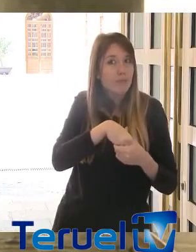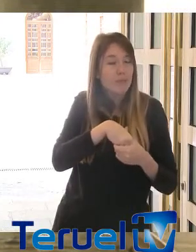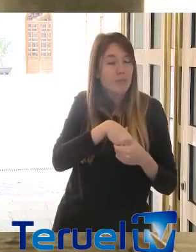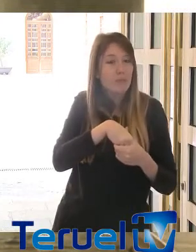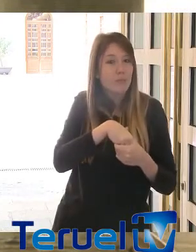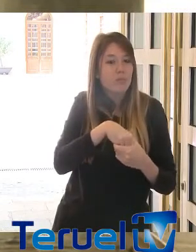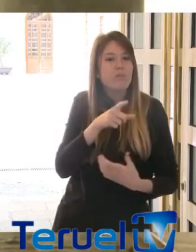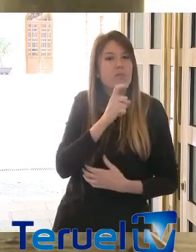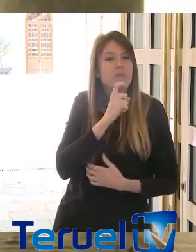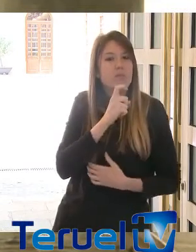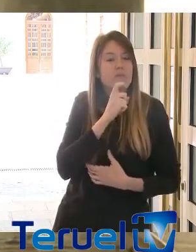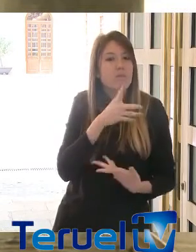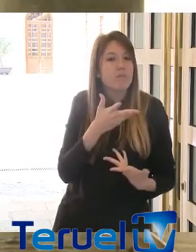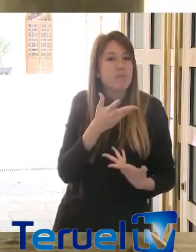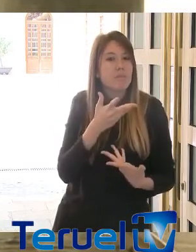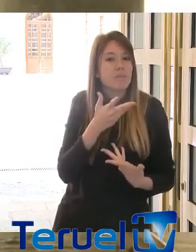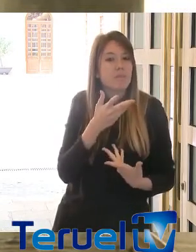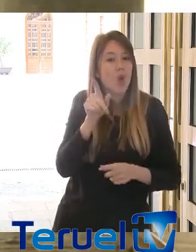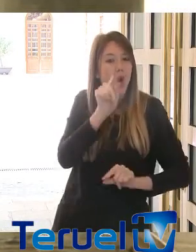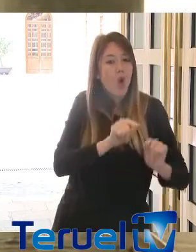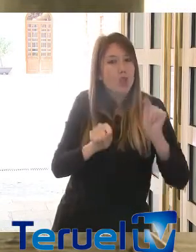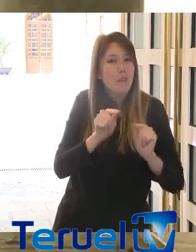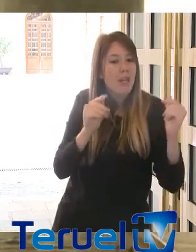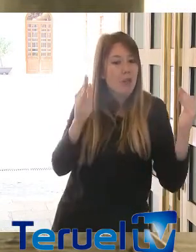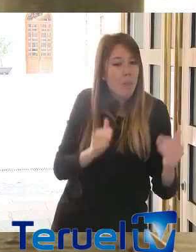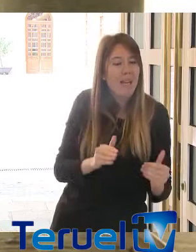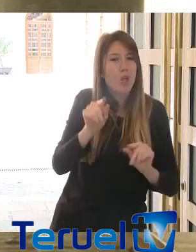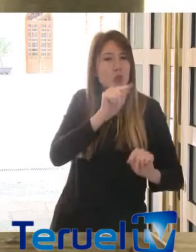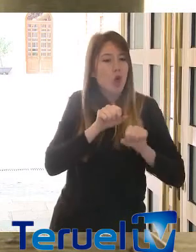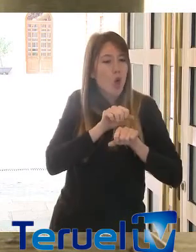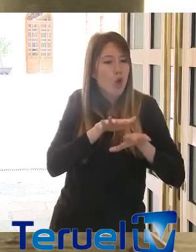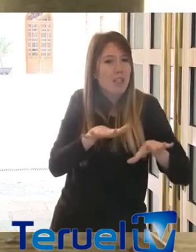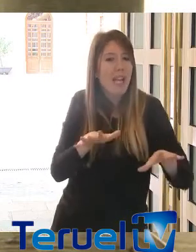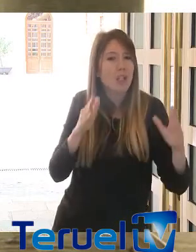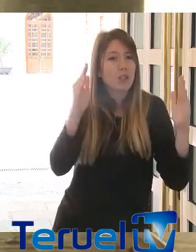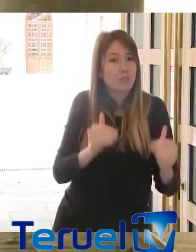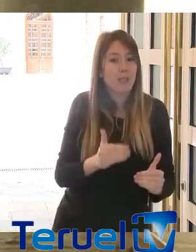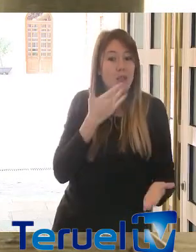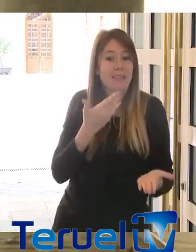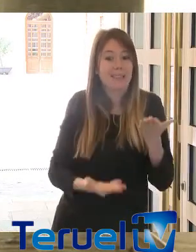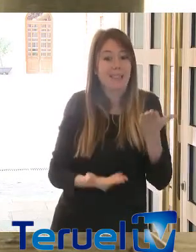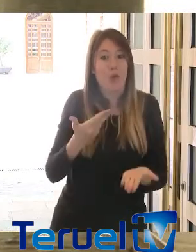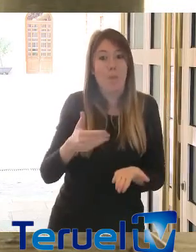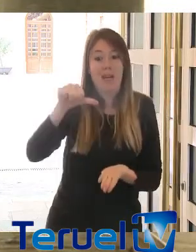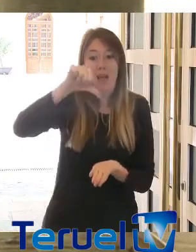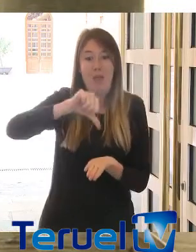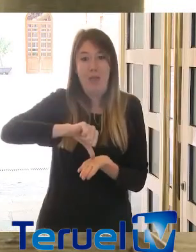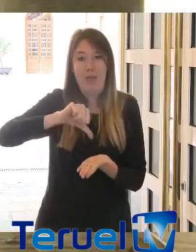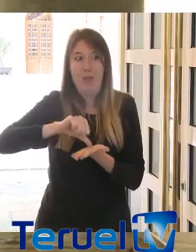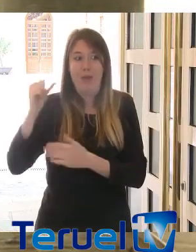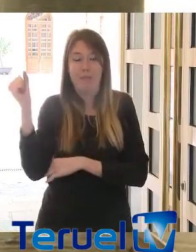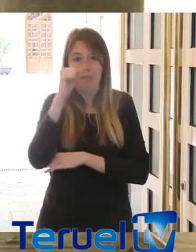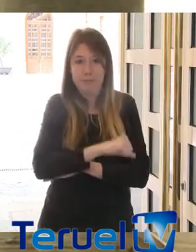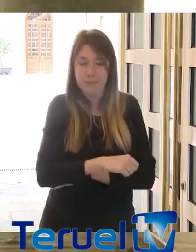proclive a la contaminación o a los contagios que la vida en grandes ciudades con transportes colectivos y demás.